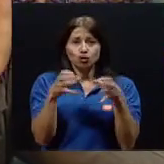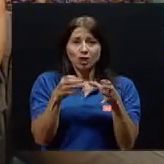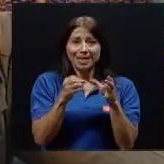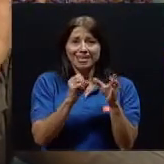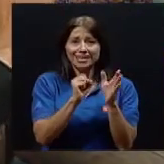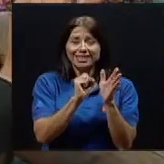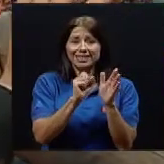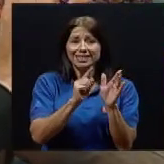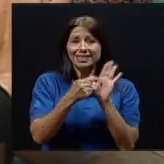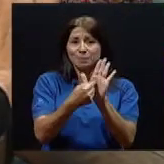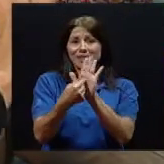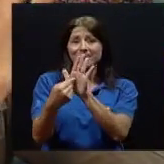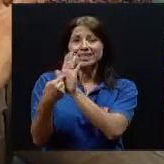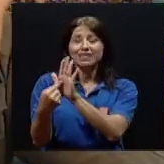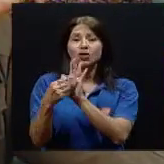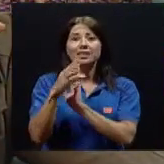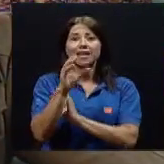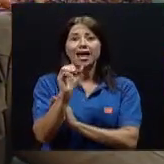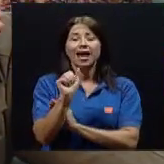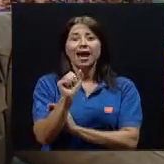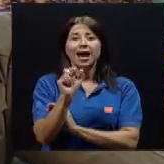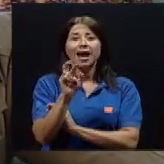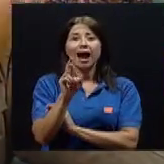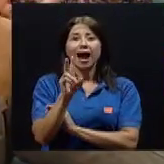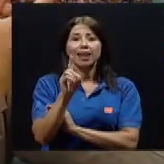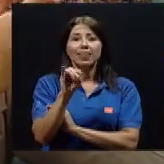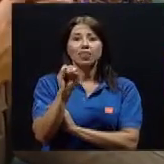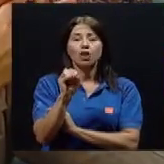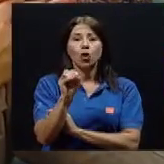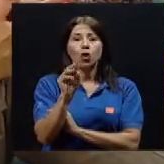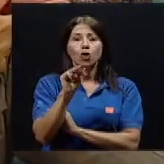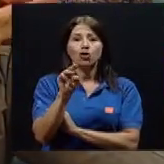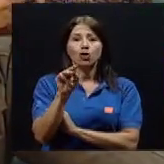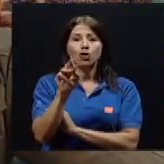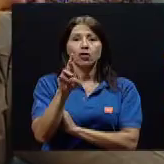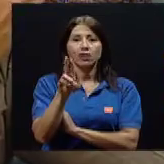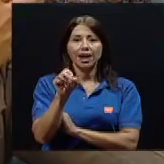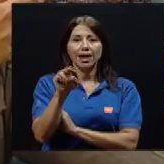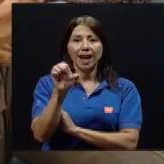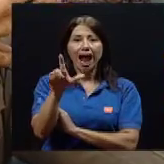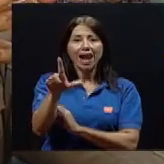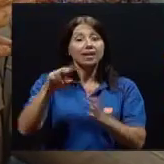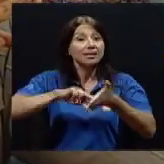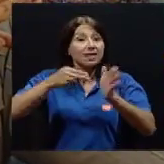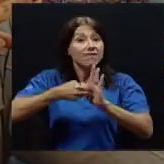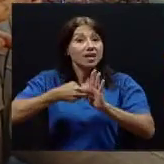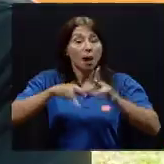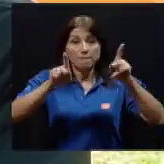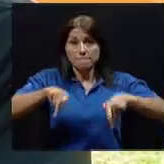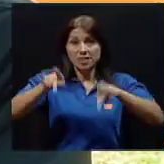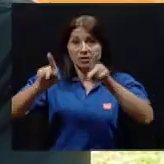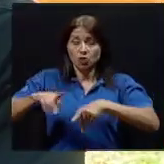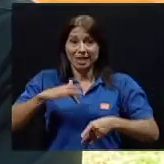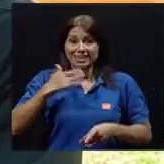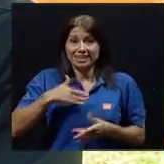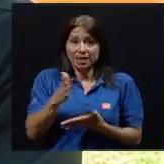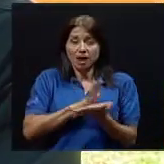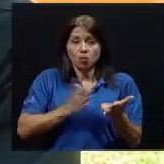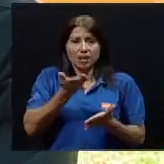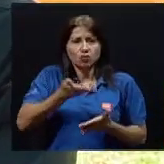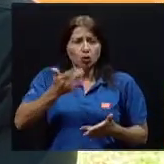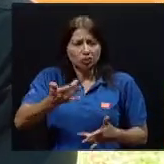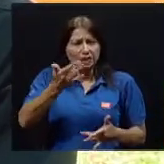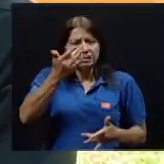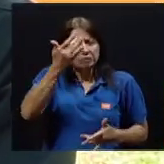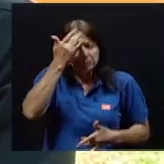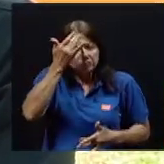manifestaciones, un conjunto, tanto de síntomas, cosas que siente el paciente, molestias que sufre, junto con signos, que